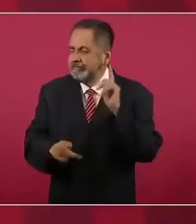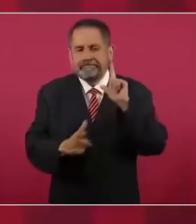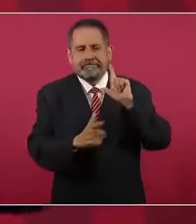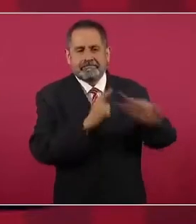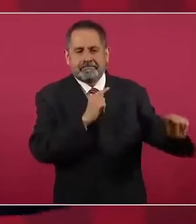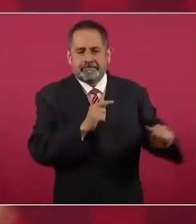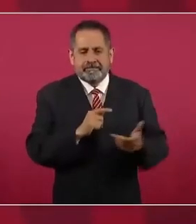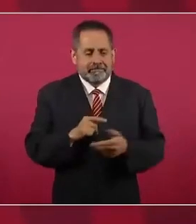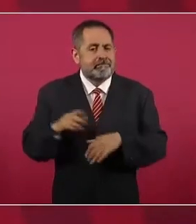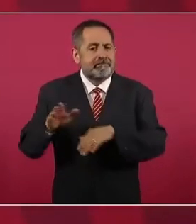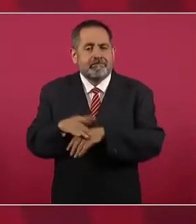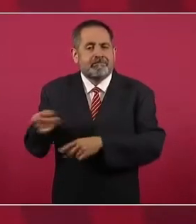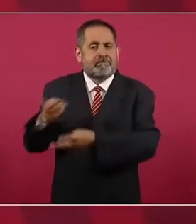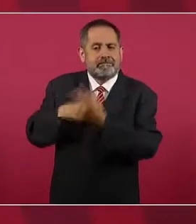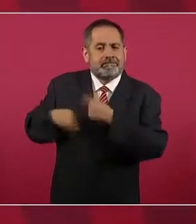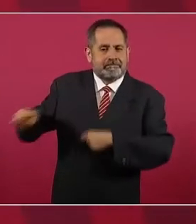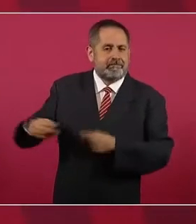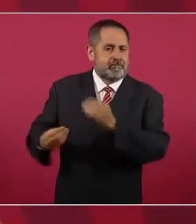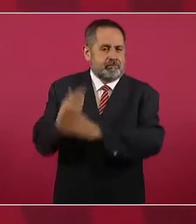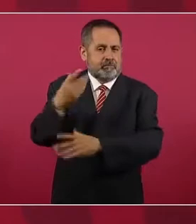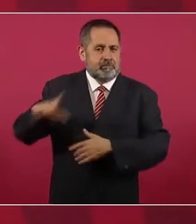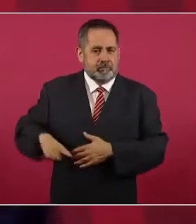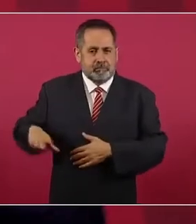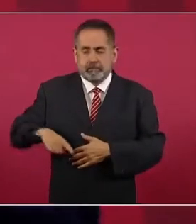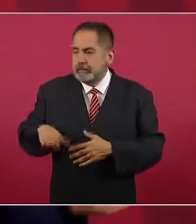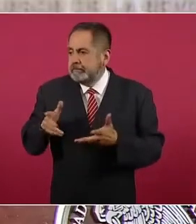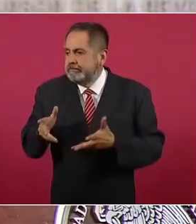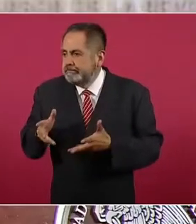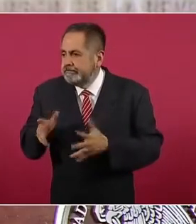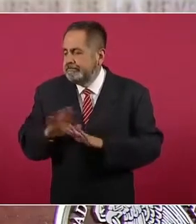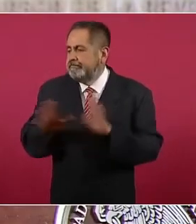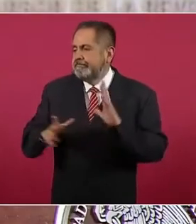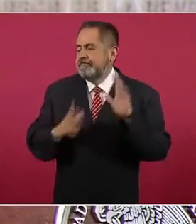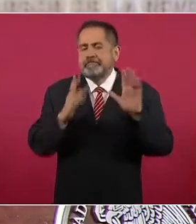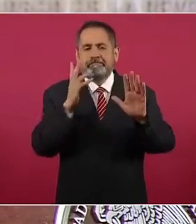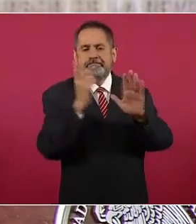sonó la alarma y dijo la gente, ya.